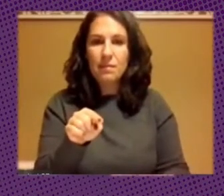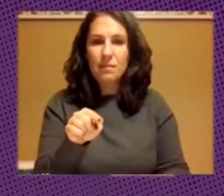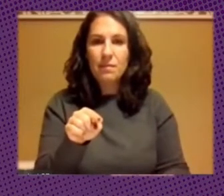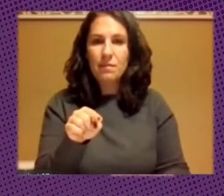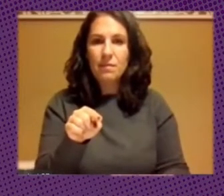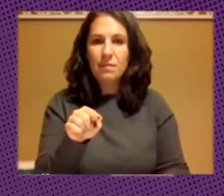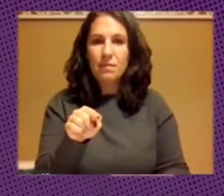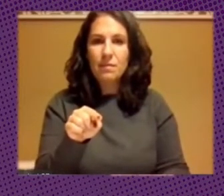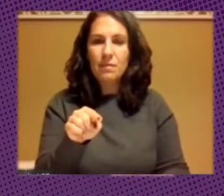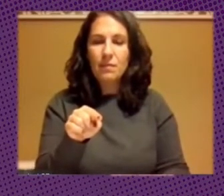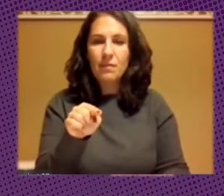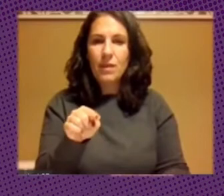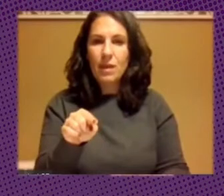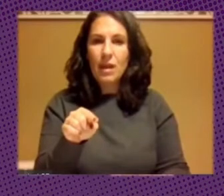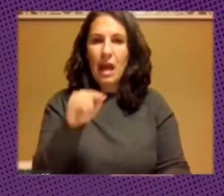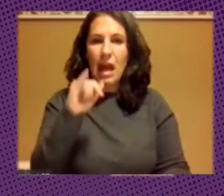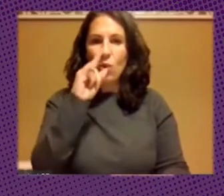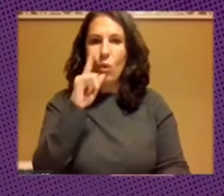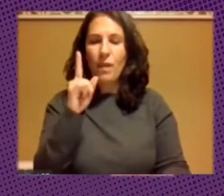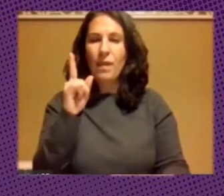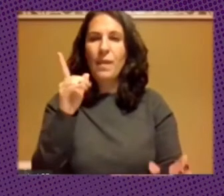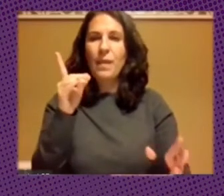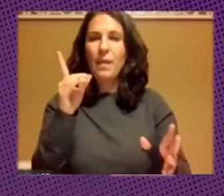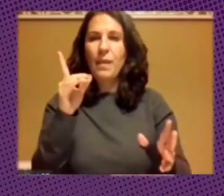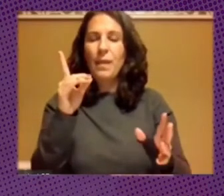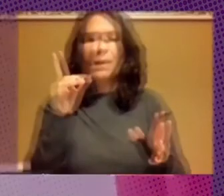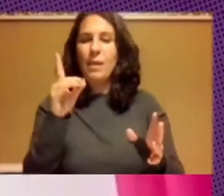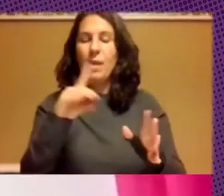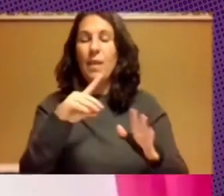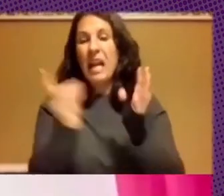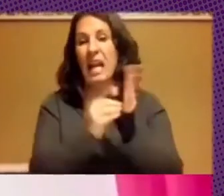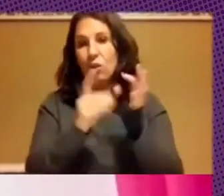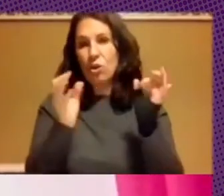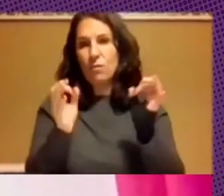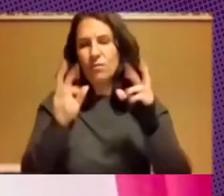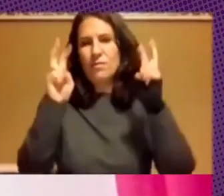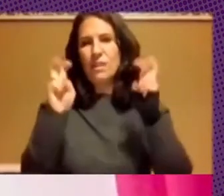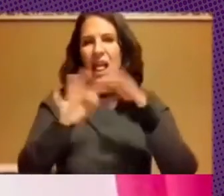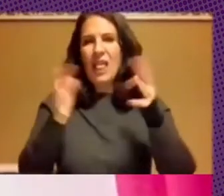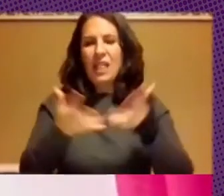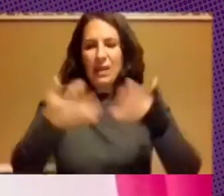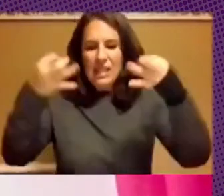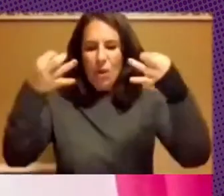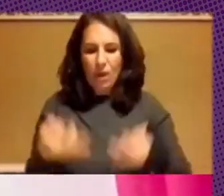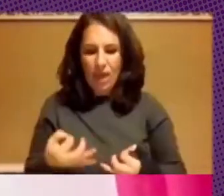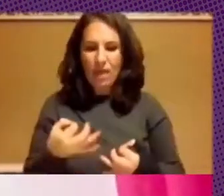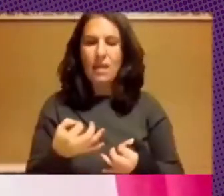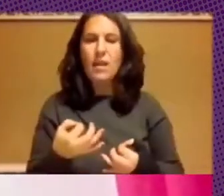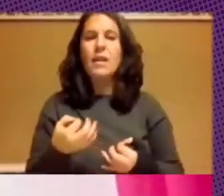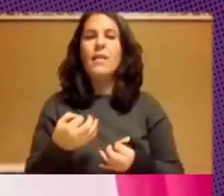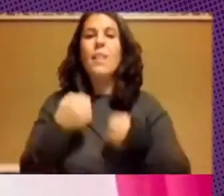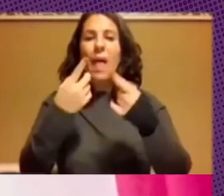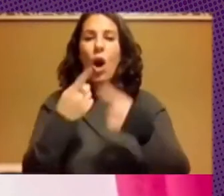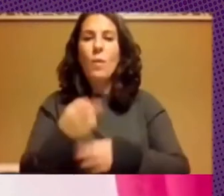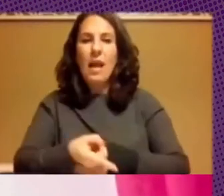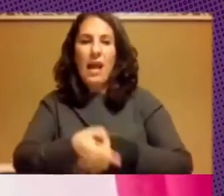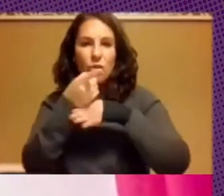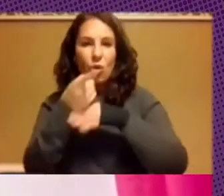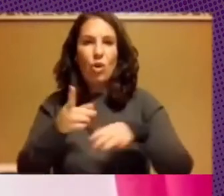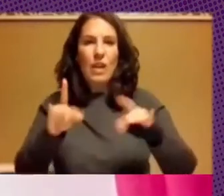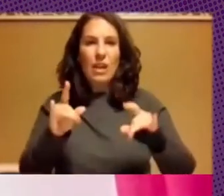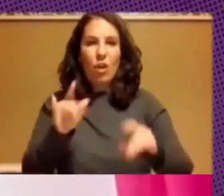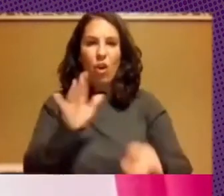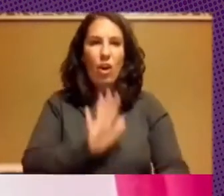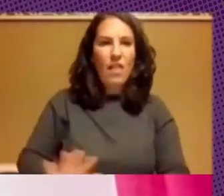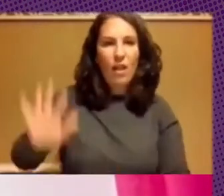poner sobre la mesa en Uruguay hay un decreto sobre ciberseguridad que entre otras cosas hace obligatorio el hecho de tener en territorio nacional